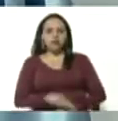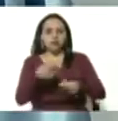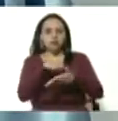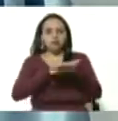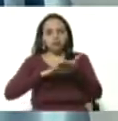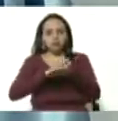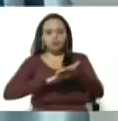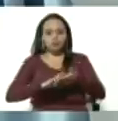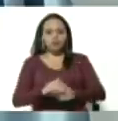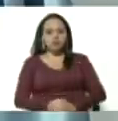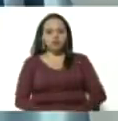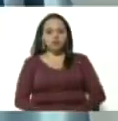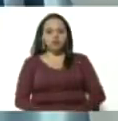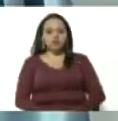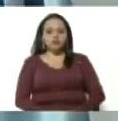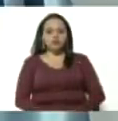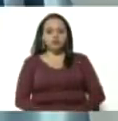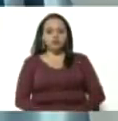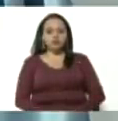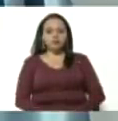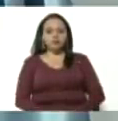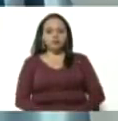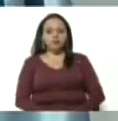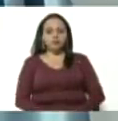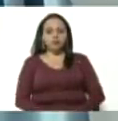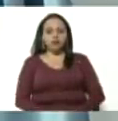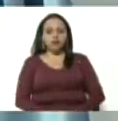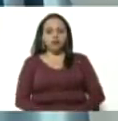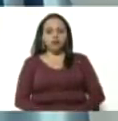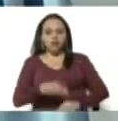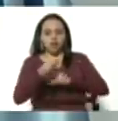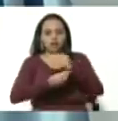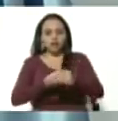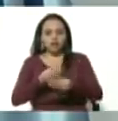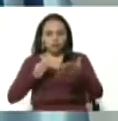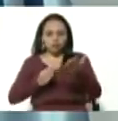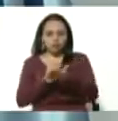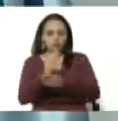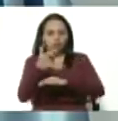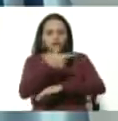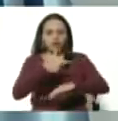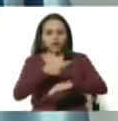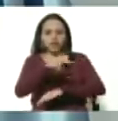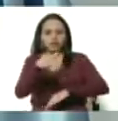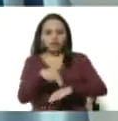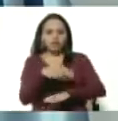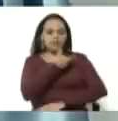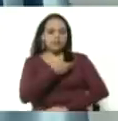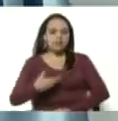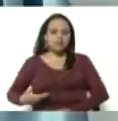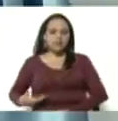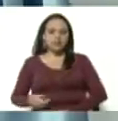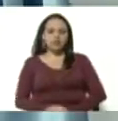bajo el mando del Estado Mayor Presidencial